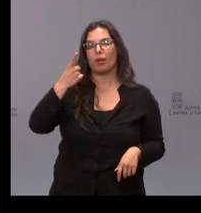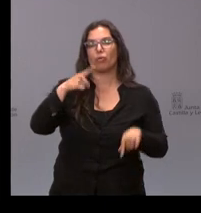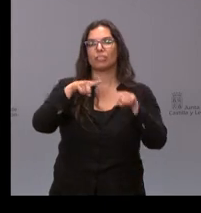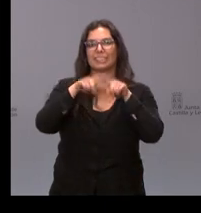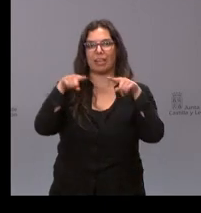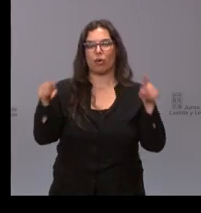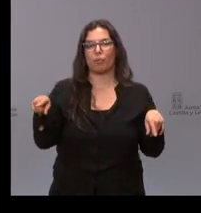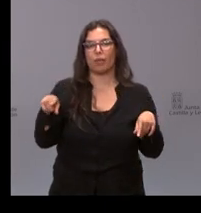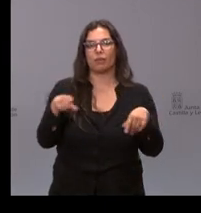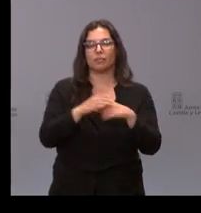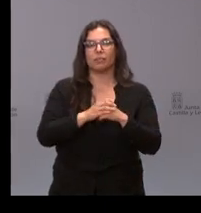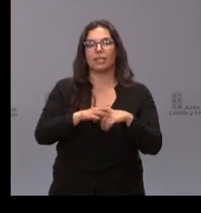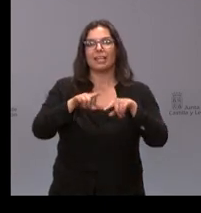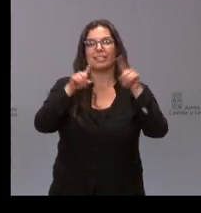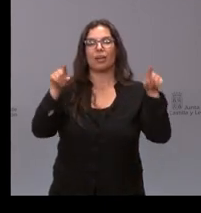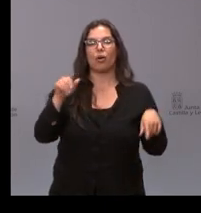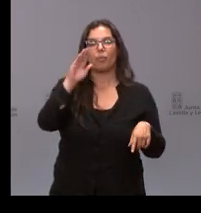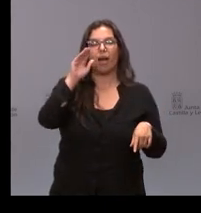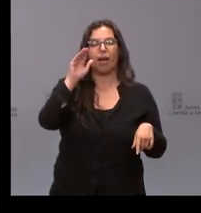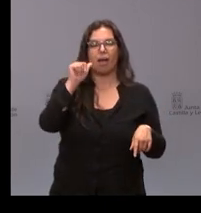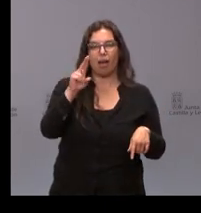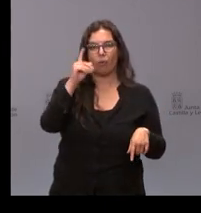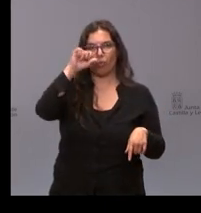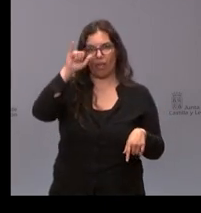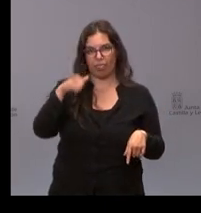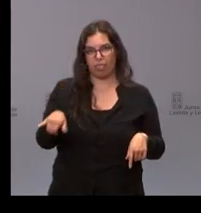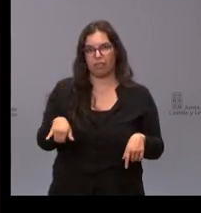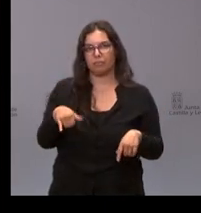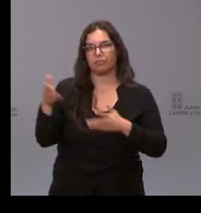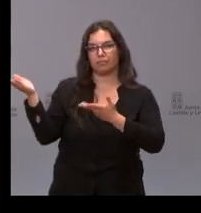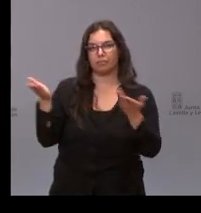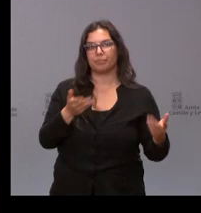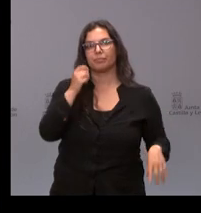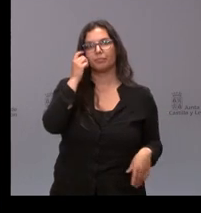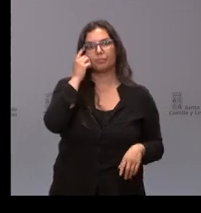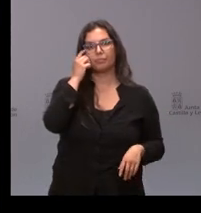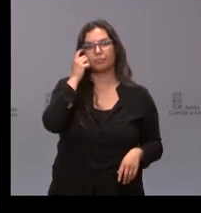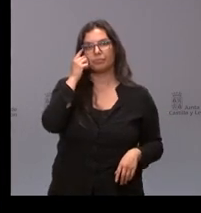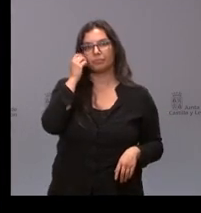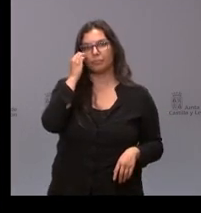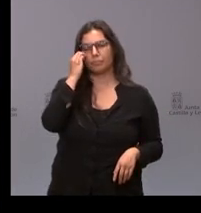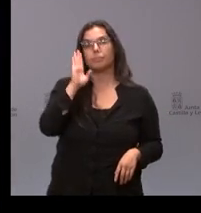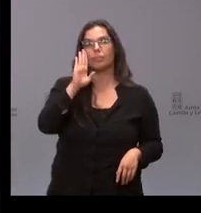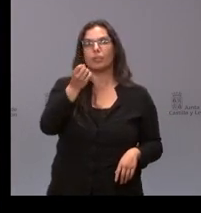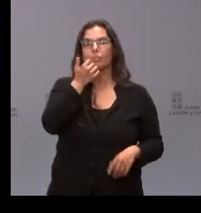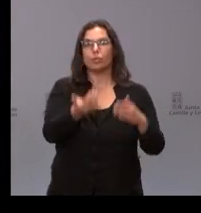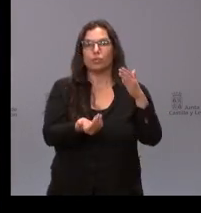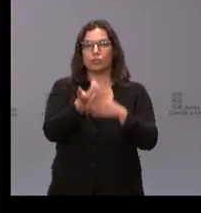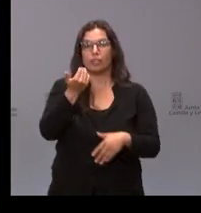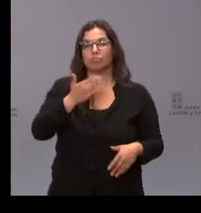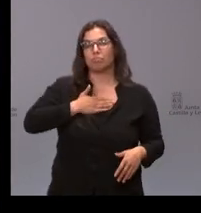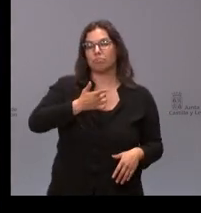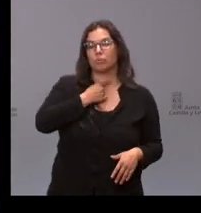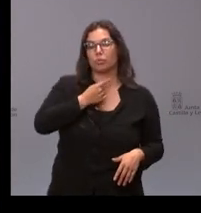con José Torres de Segovia UDAZ cuando quieras adelante José buenos días a mí me gustaría